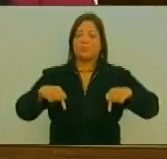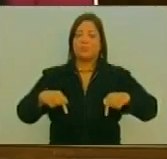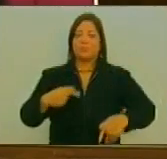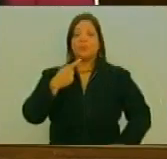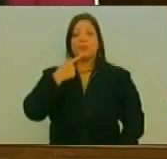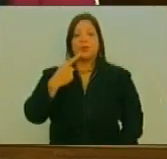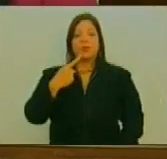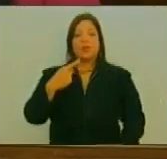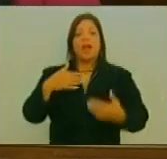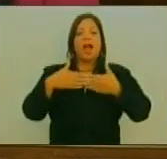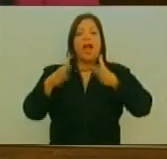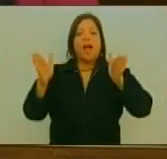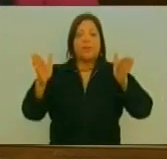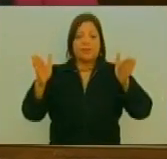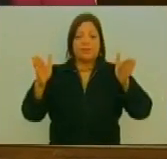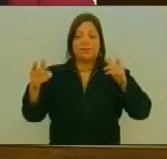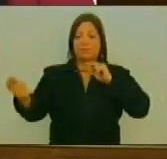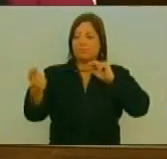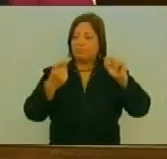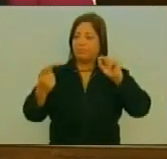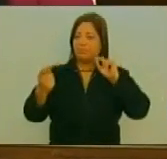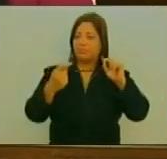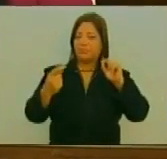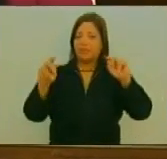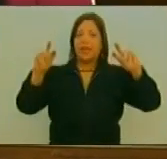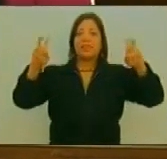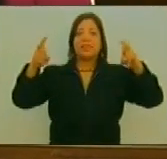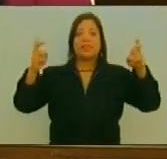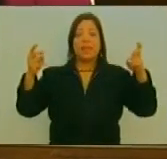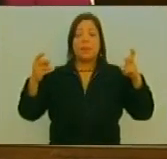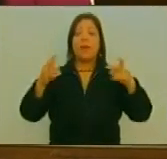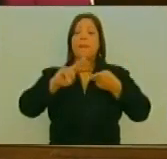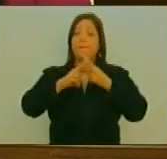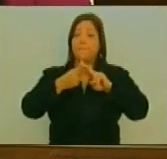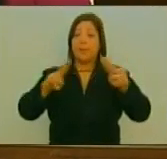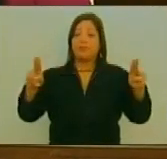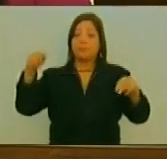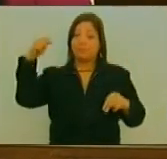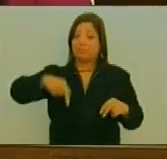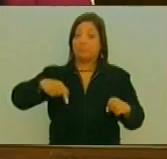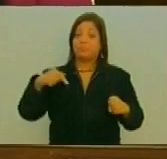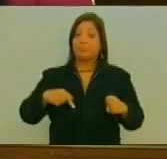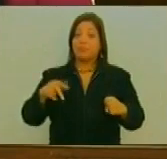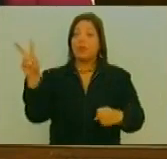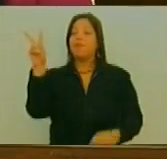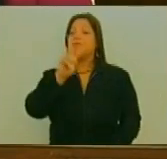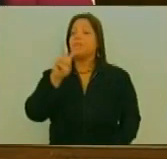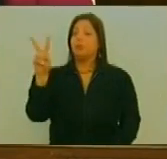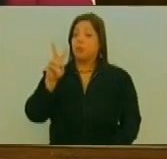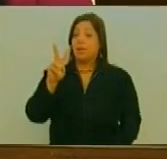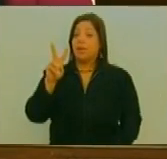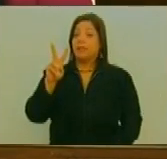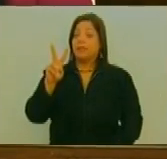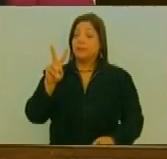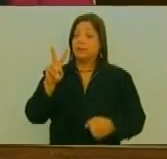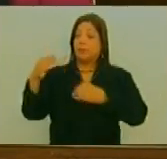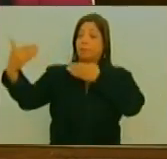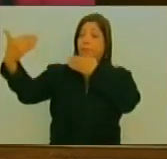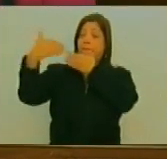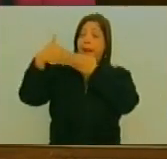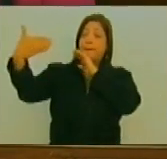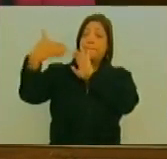Voy A Abrir Un Debate Sobre El Tema De La Paz Hoy Cuando Venezuela Es Seriamente